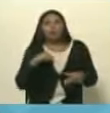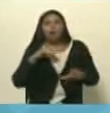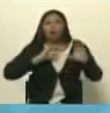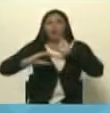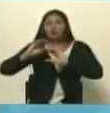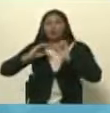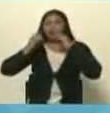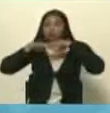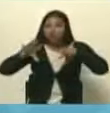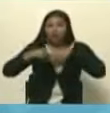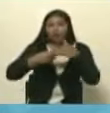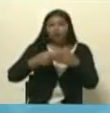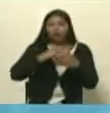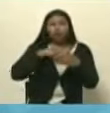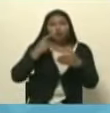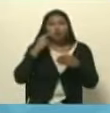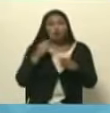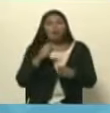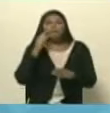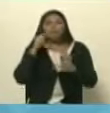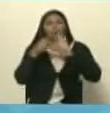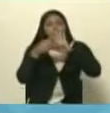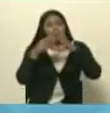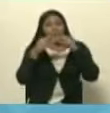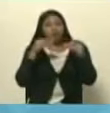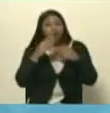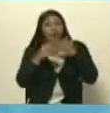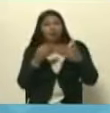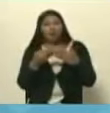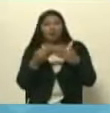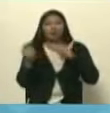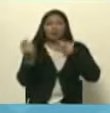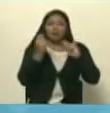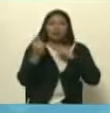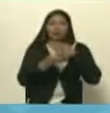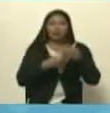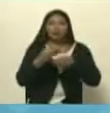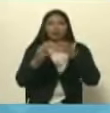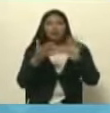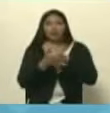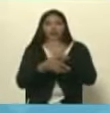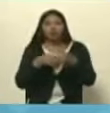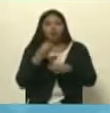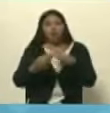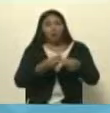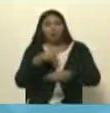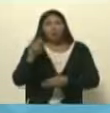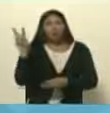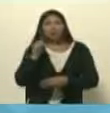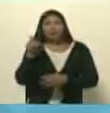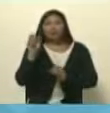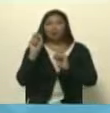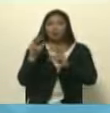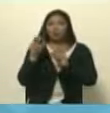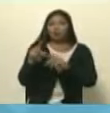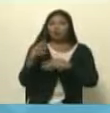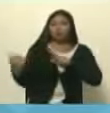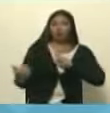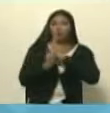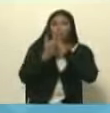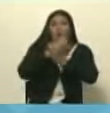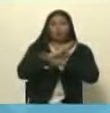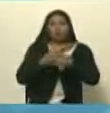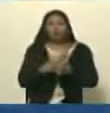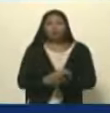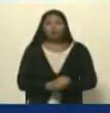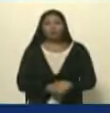Porque vaya que hay que destacar también, la Odelino, de todos esos debates que se han generado, cómo en Venezuela en aquella oportunidad se dio un golpe mediático.